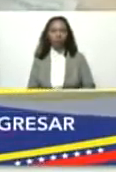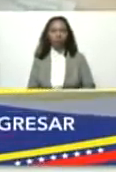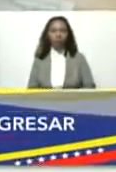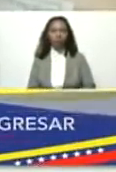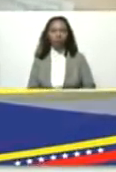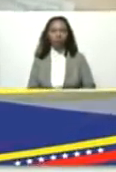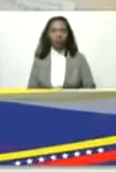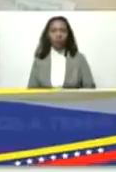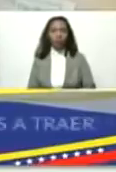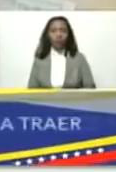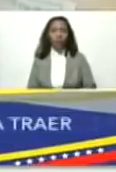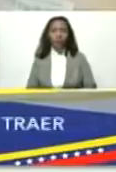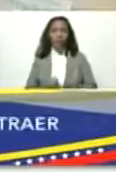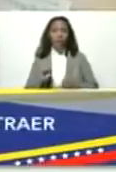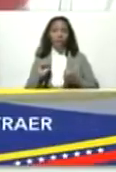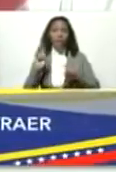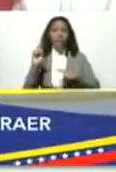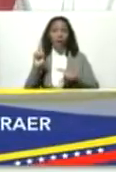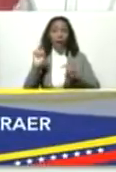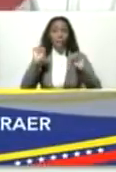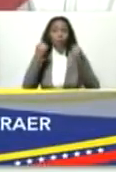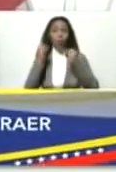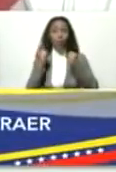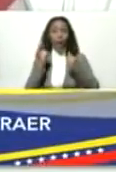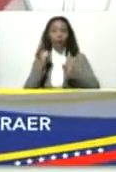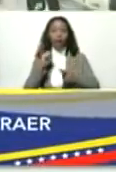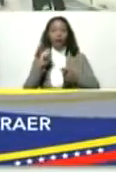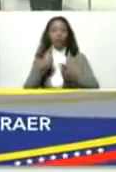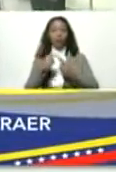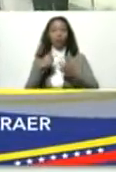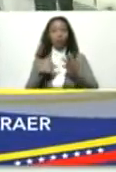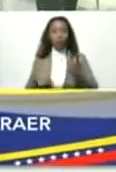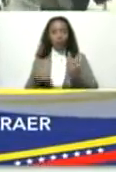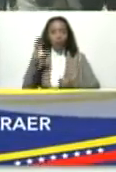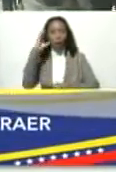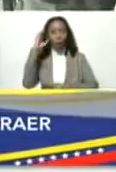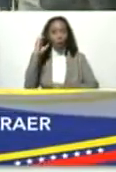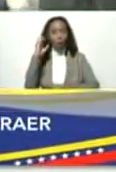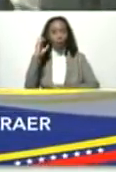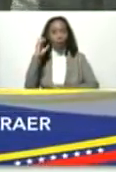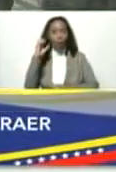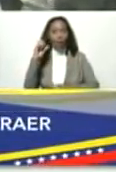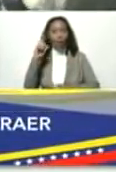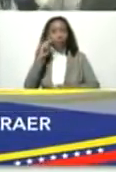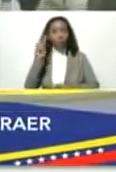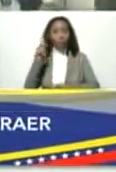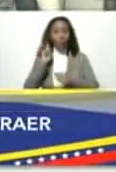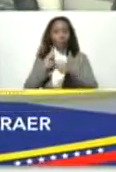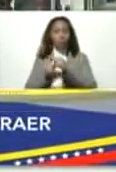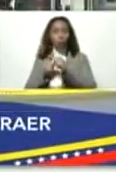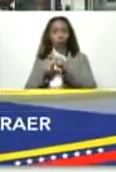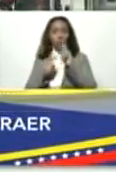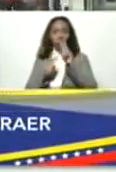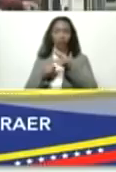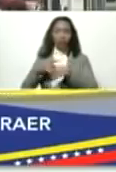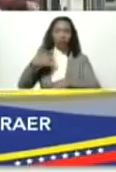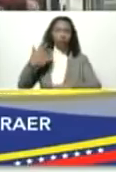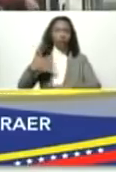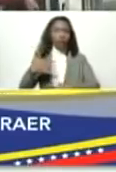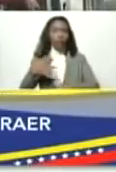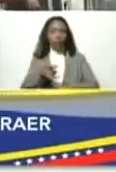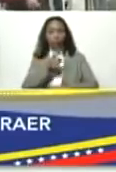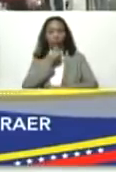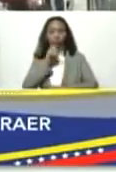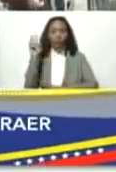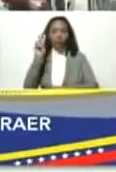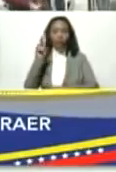y en Bogotá Medellín Cali Quito Lima Santiago se dan cuenta de lo que es el